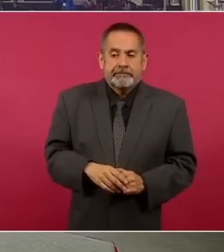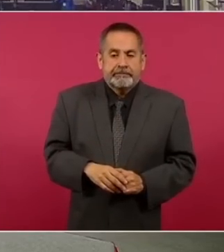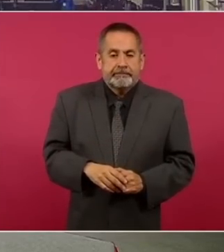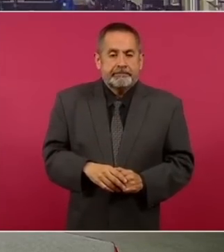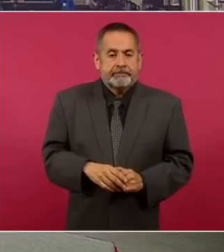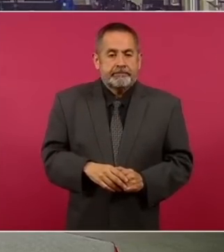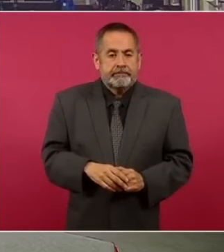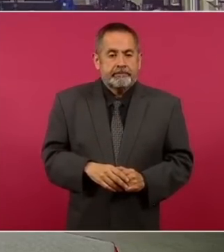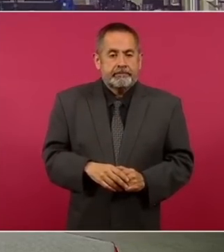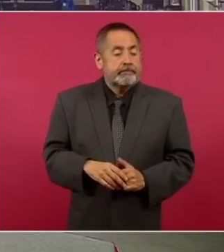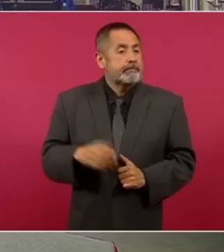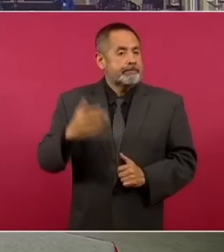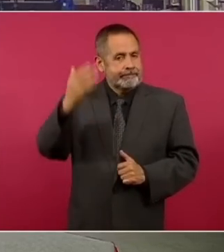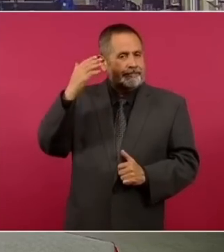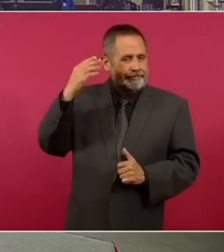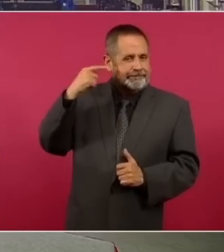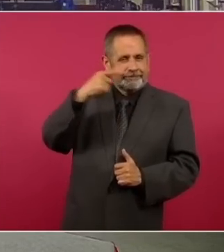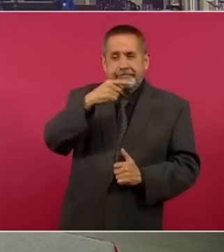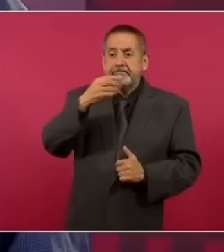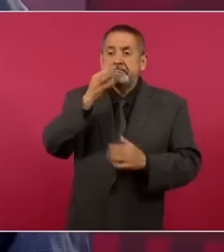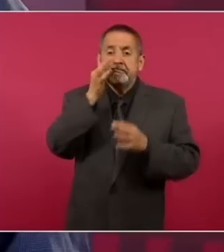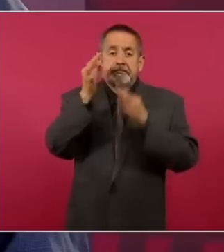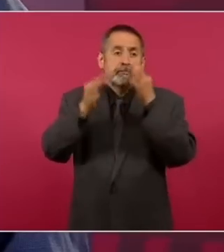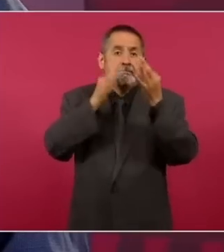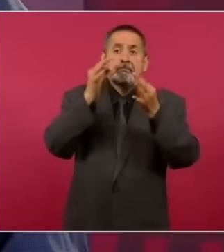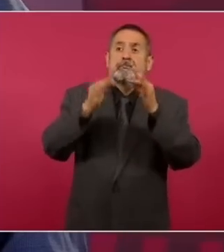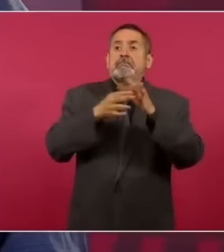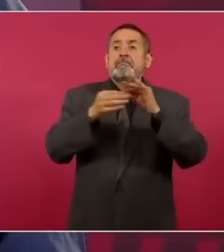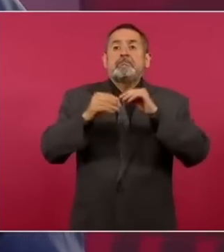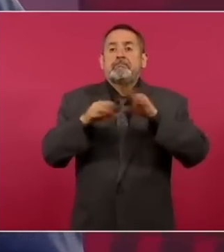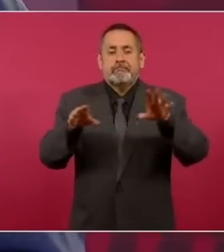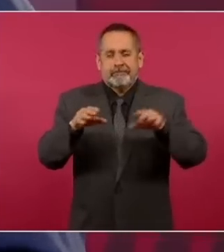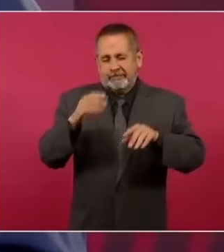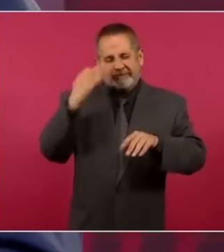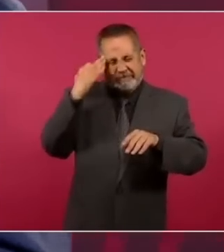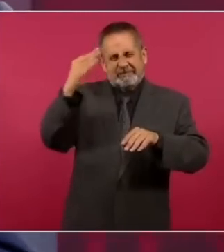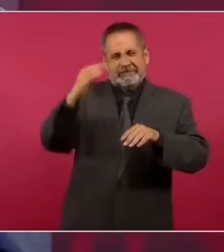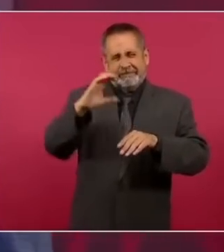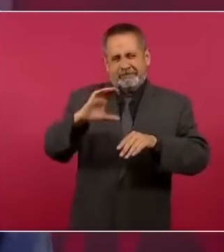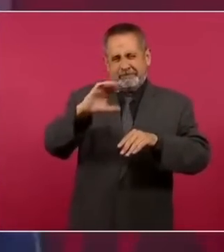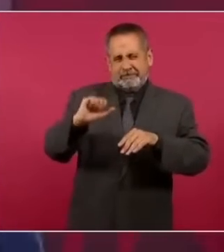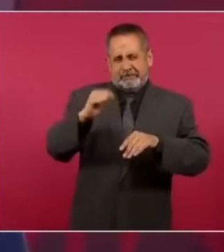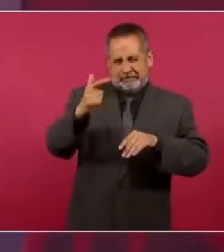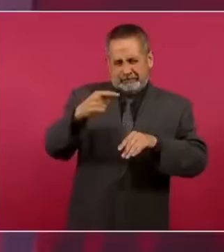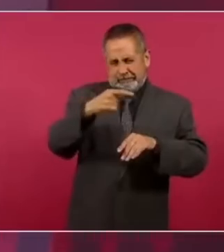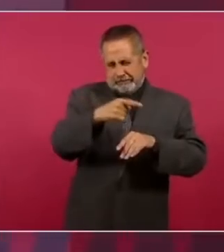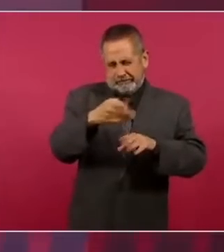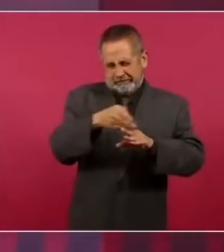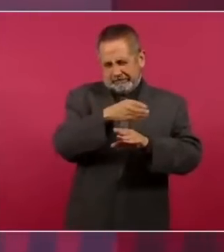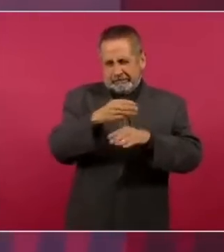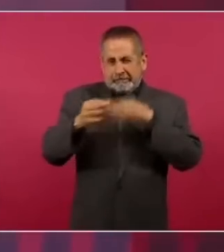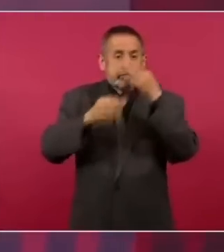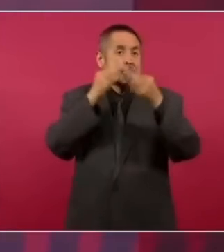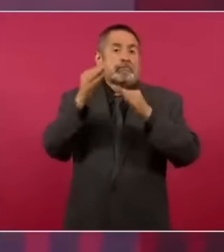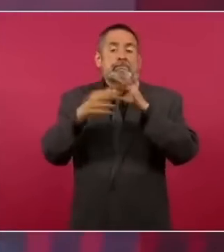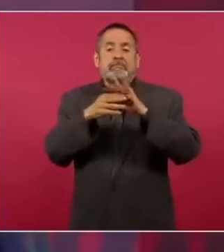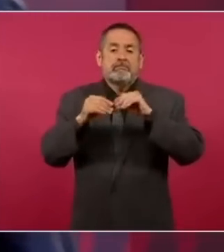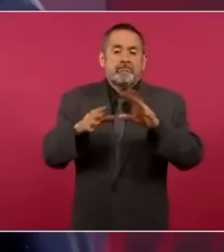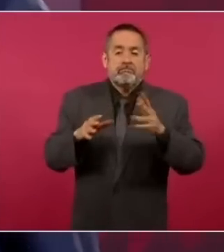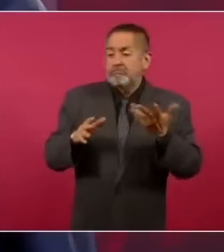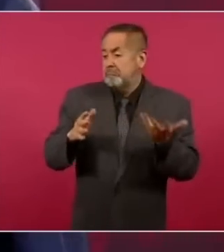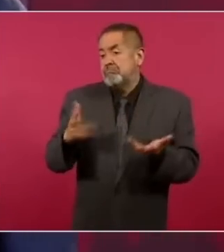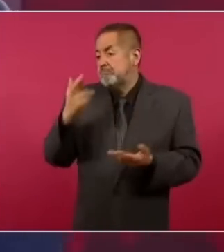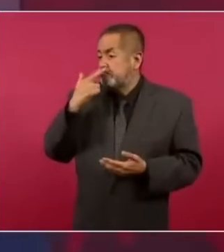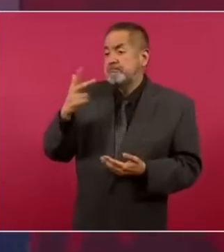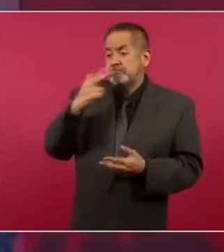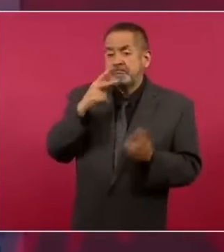echaron a andar una campaña para justificar